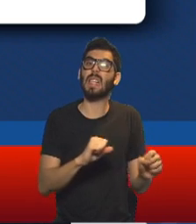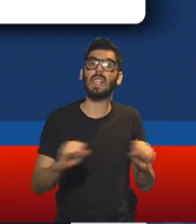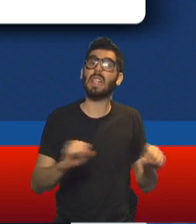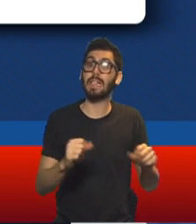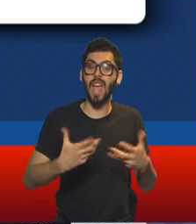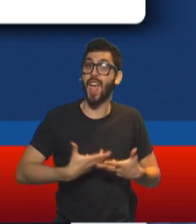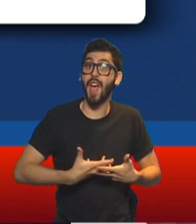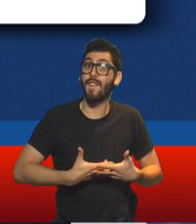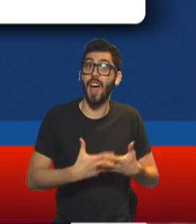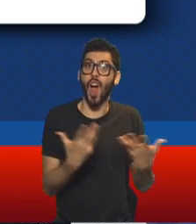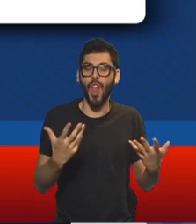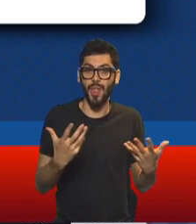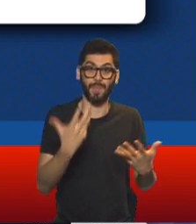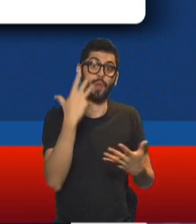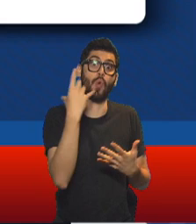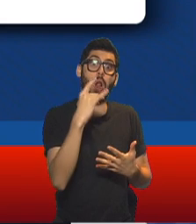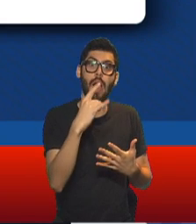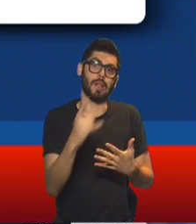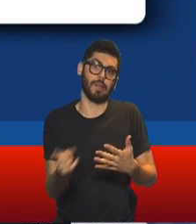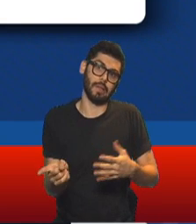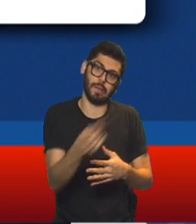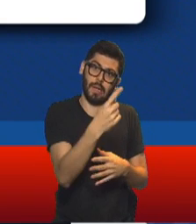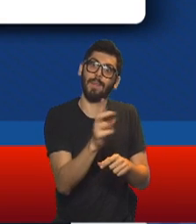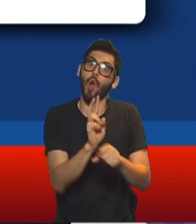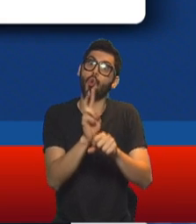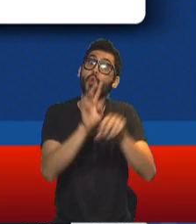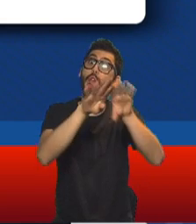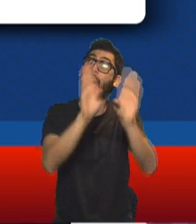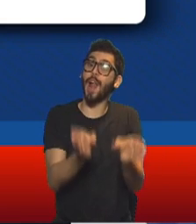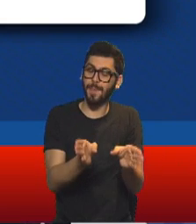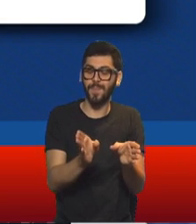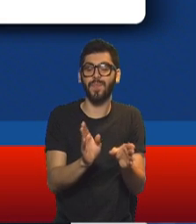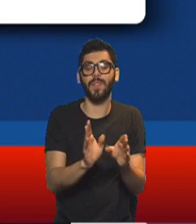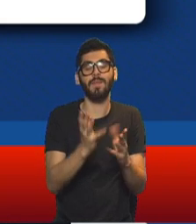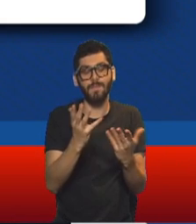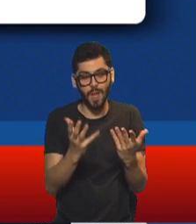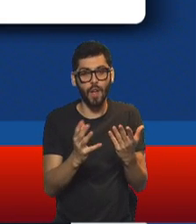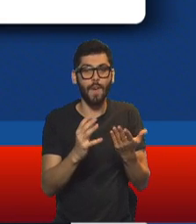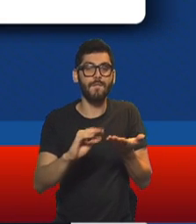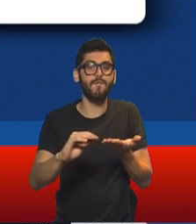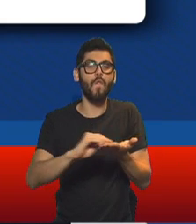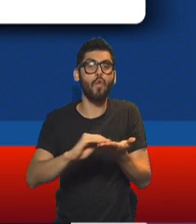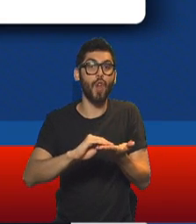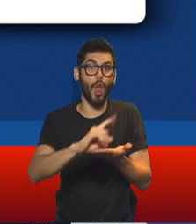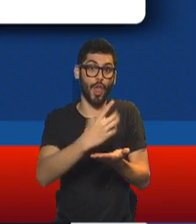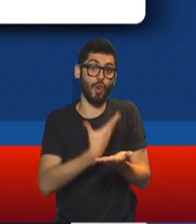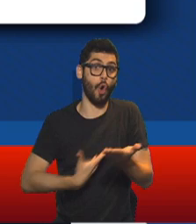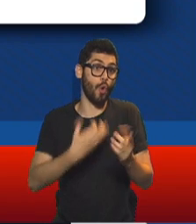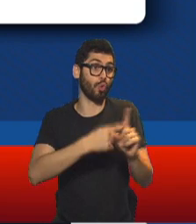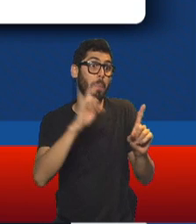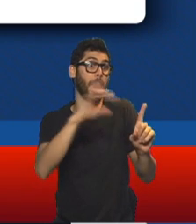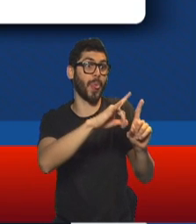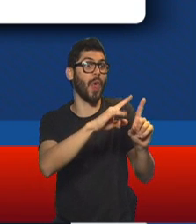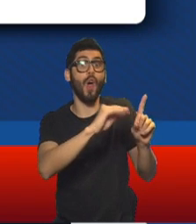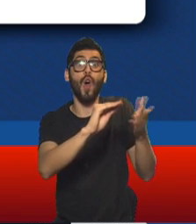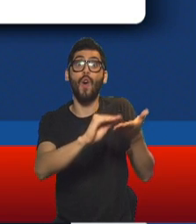muy, muy fuerte en Bolivia a algunos funcionarios y algunos familiares de funcionarios del gobierno que estaba siendo derrocado.